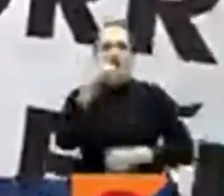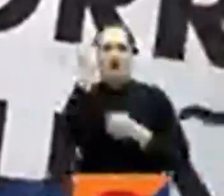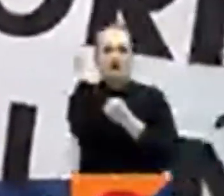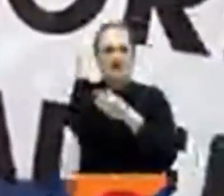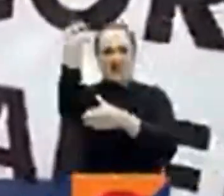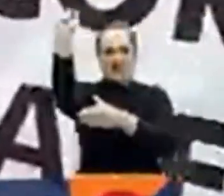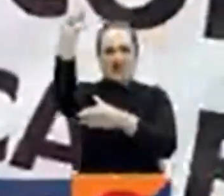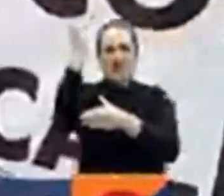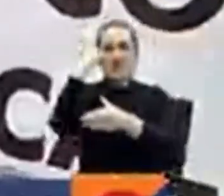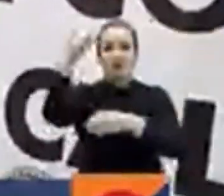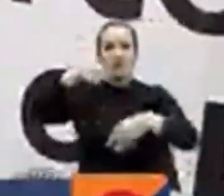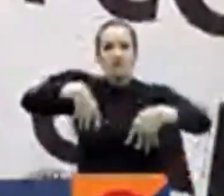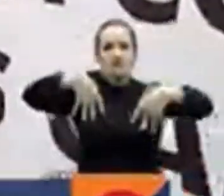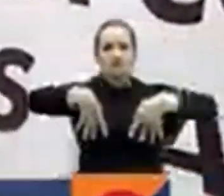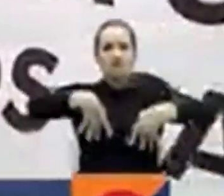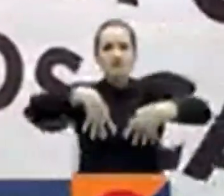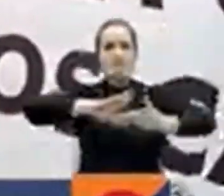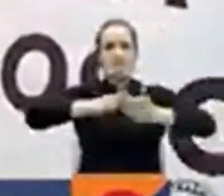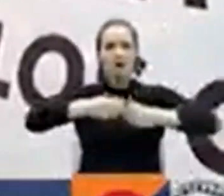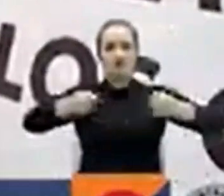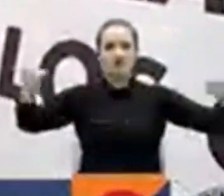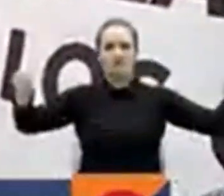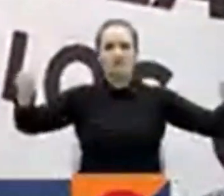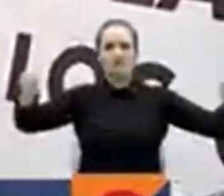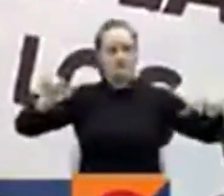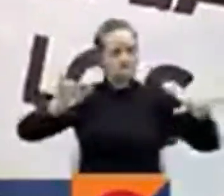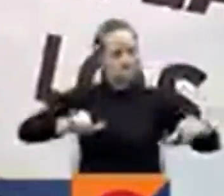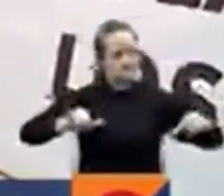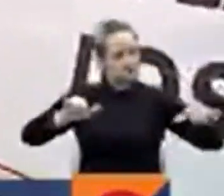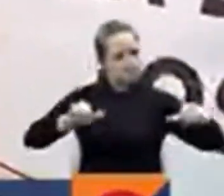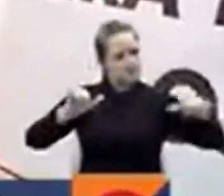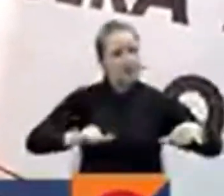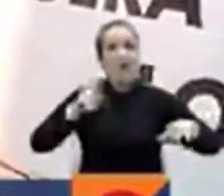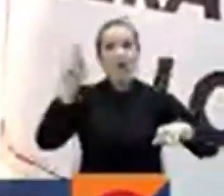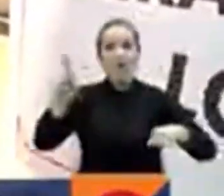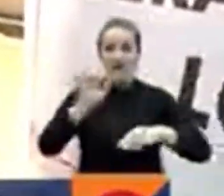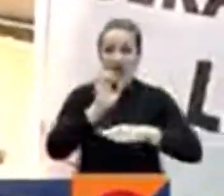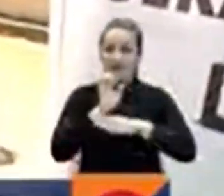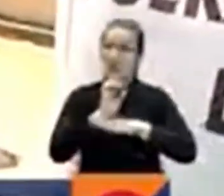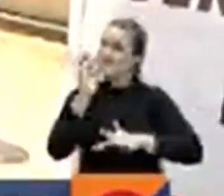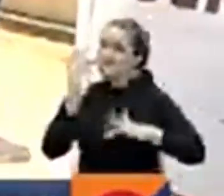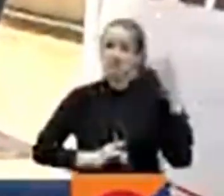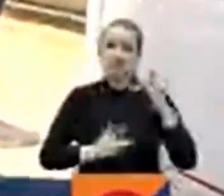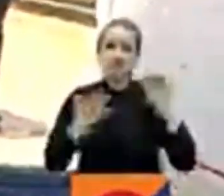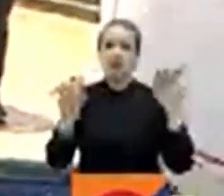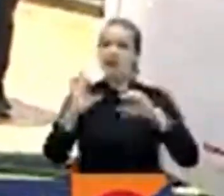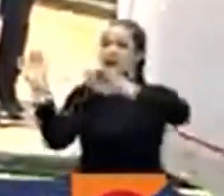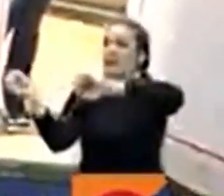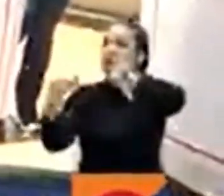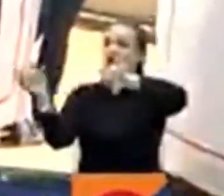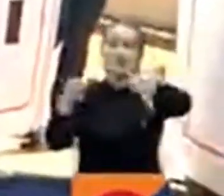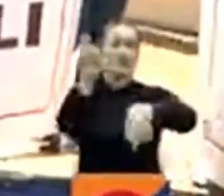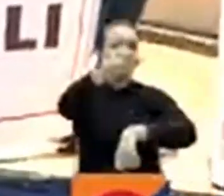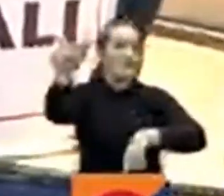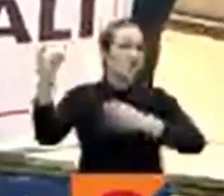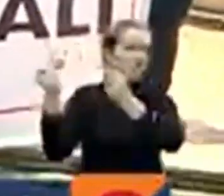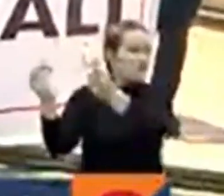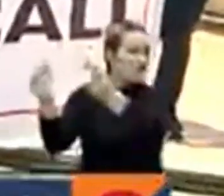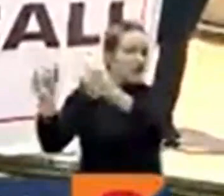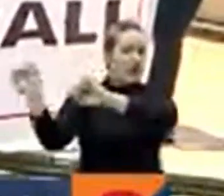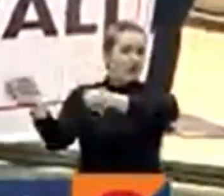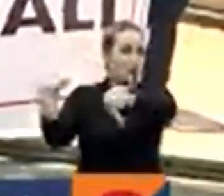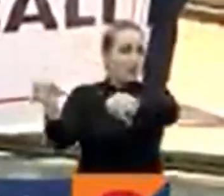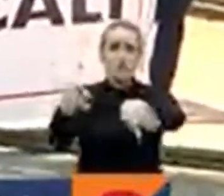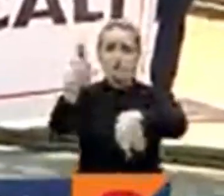plantón pacífico por lo que ha sucedido con la entidad, pues ellos solicitan la renuncia de varios funcionarios que están al interior